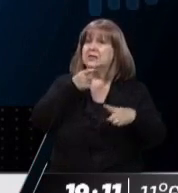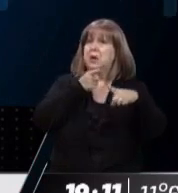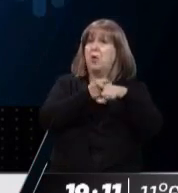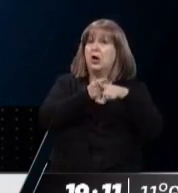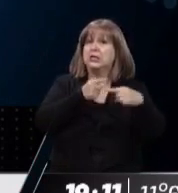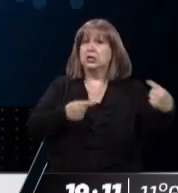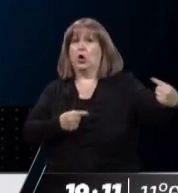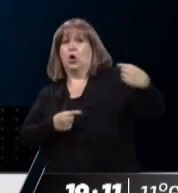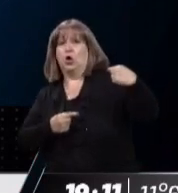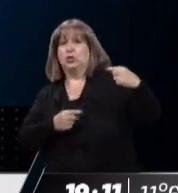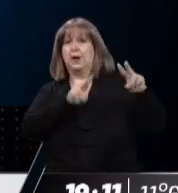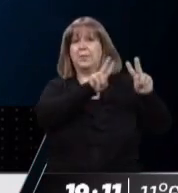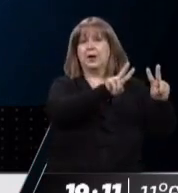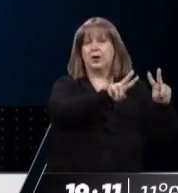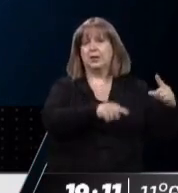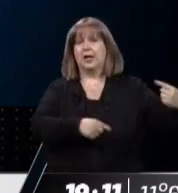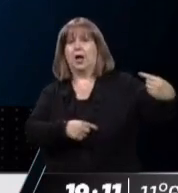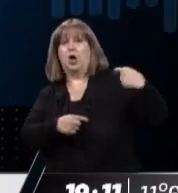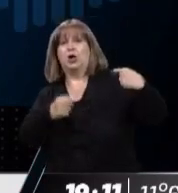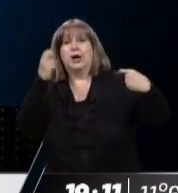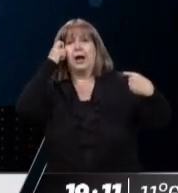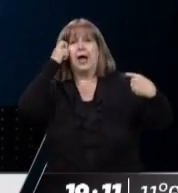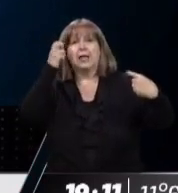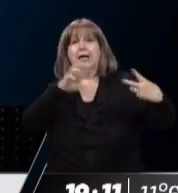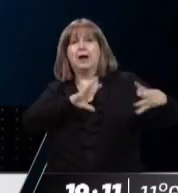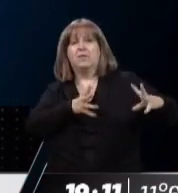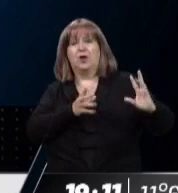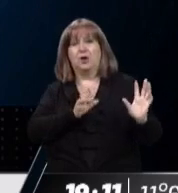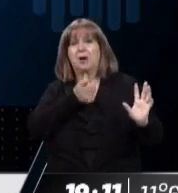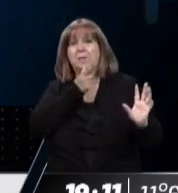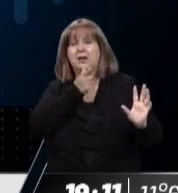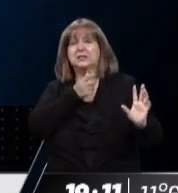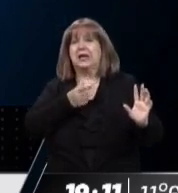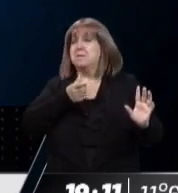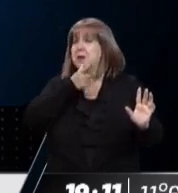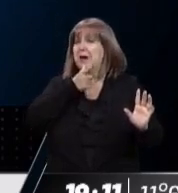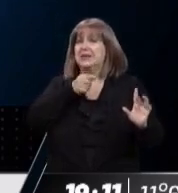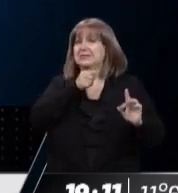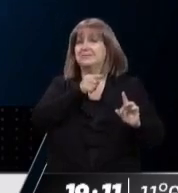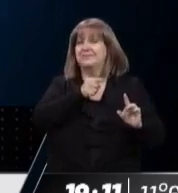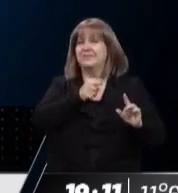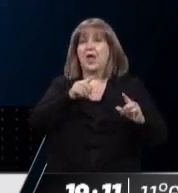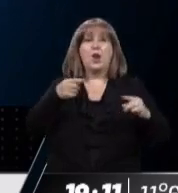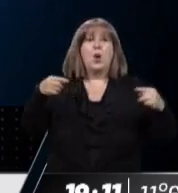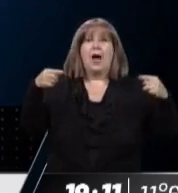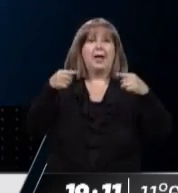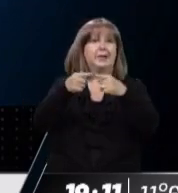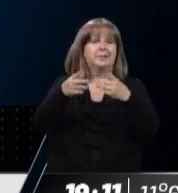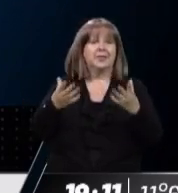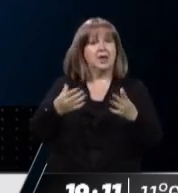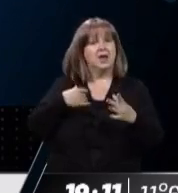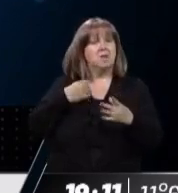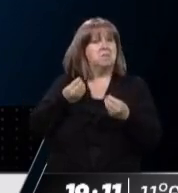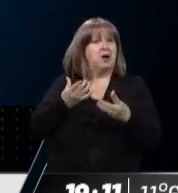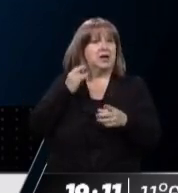político, que estimamos que no va a prosperar, que tiene que ver con apostar al